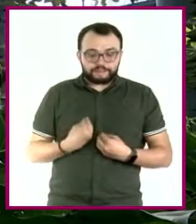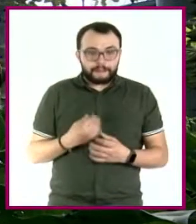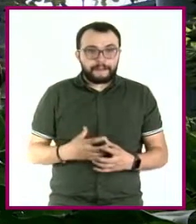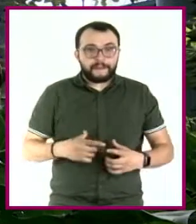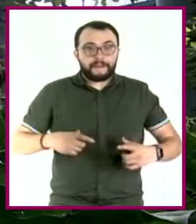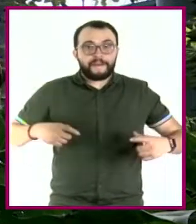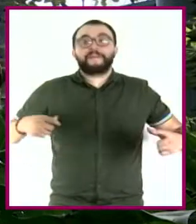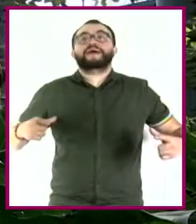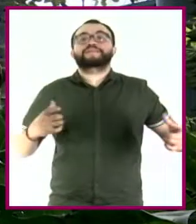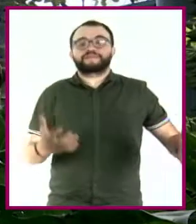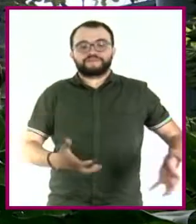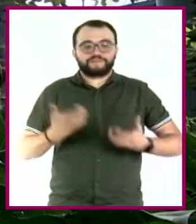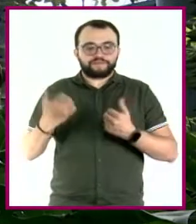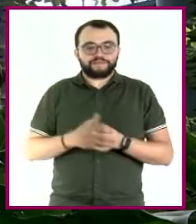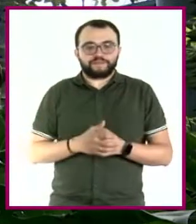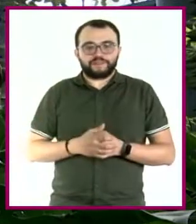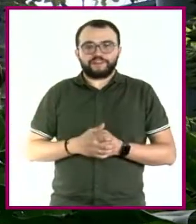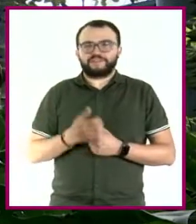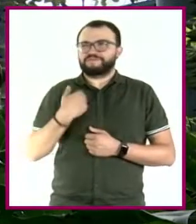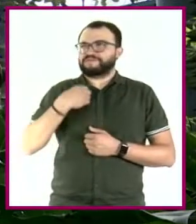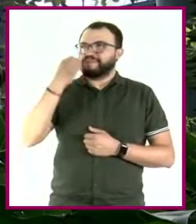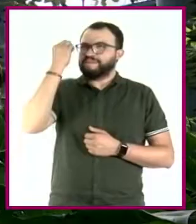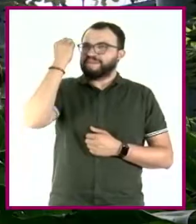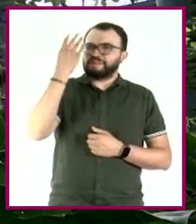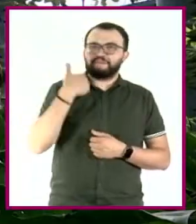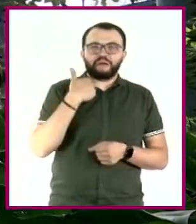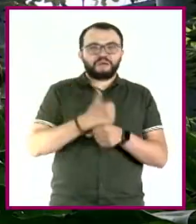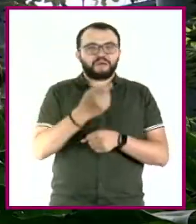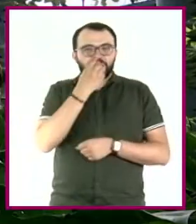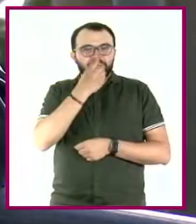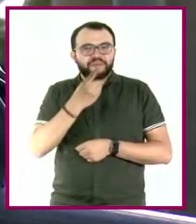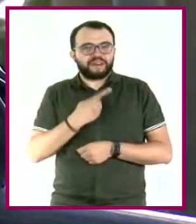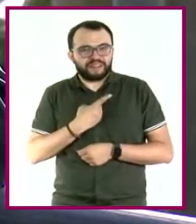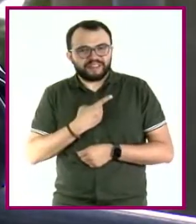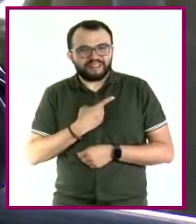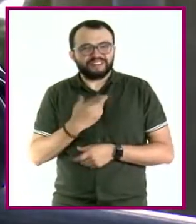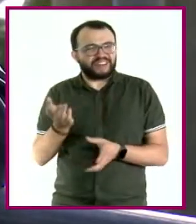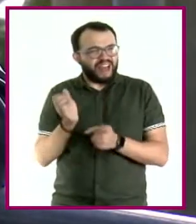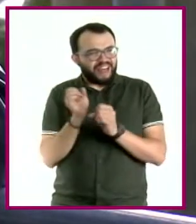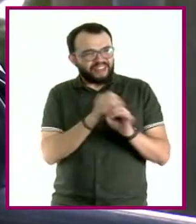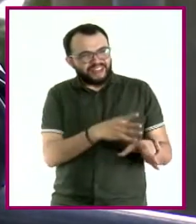no me estaba quieta, ¡Ya deja de moverte como chinicuil! ¿Sabes qué es un chinicuil?